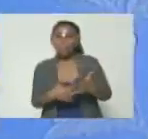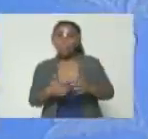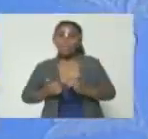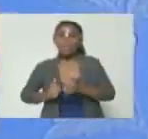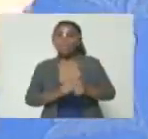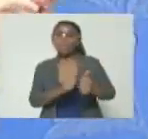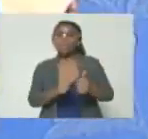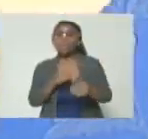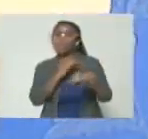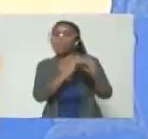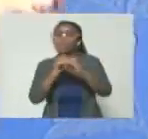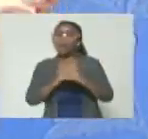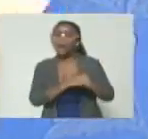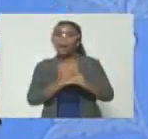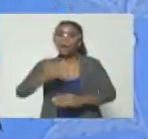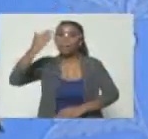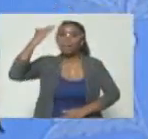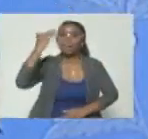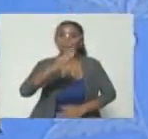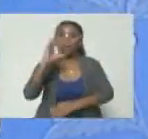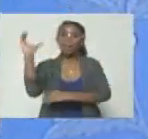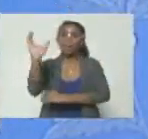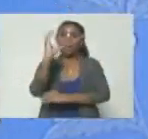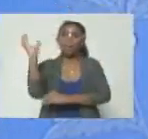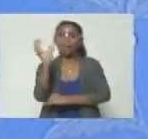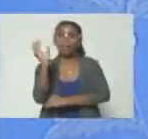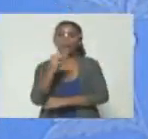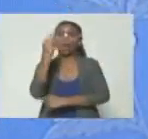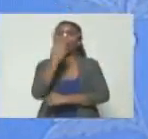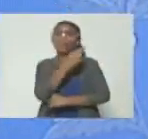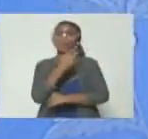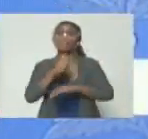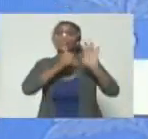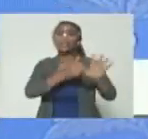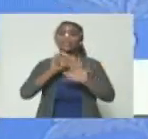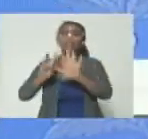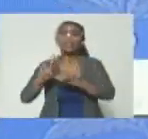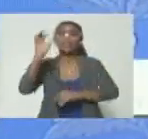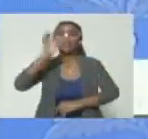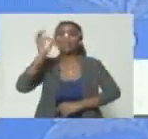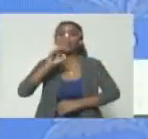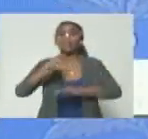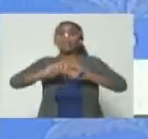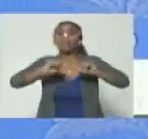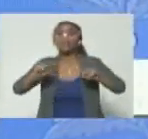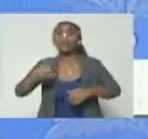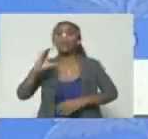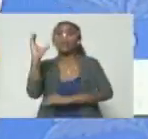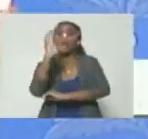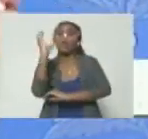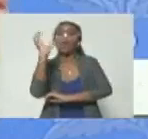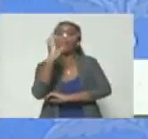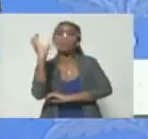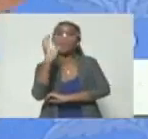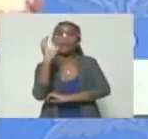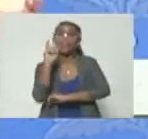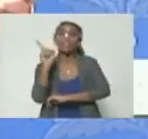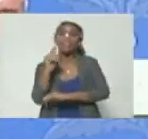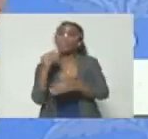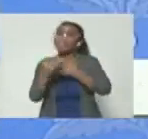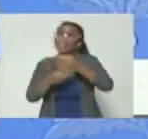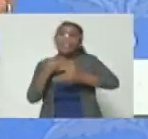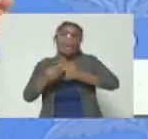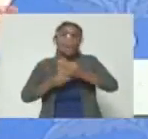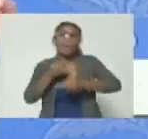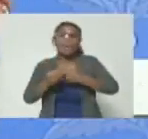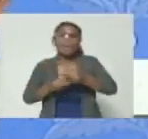El paramilitarismo colombiano que tiene ocupado el 67% del territorio de Colombia es como la cantera,